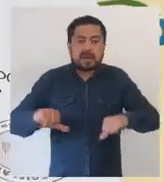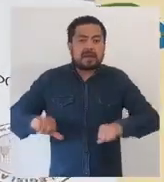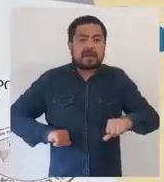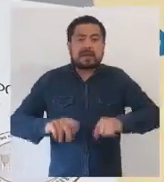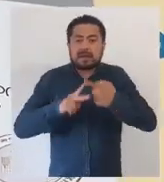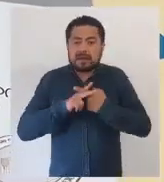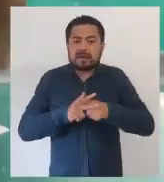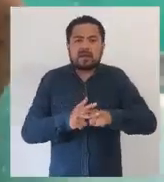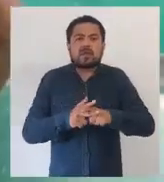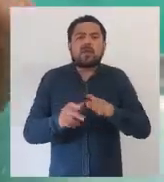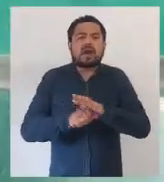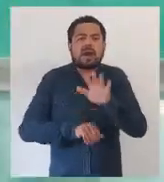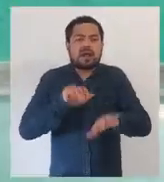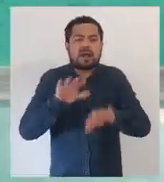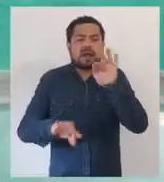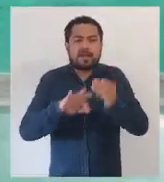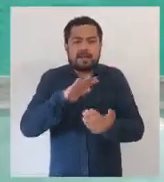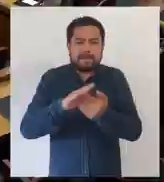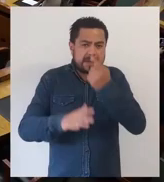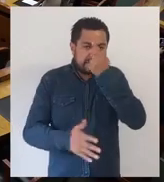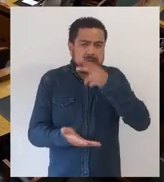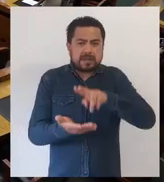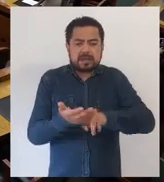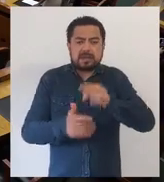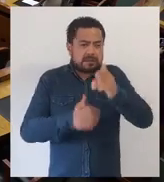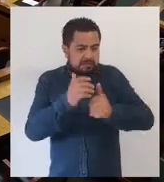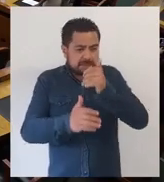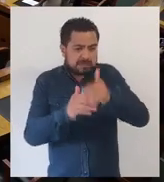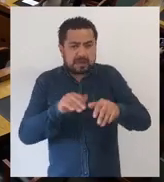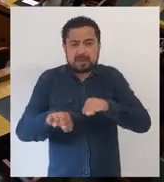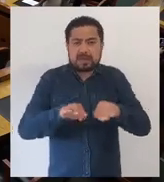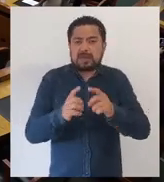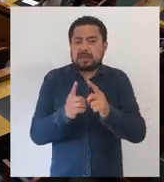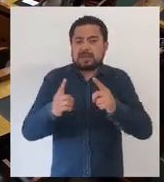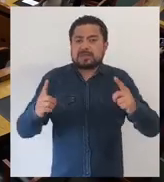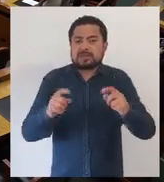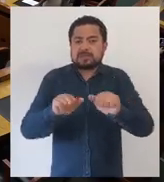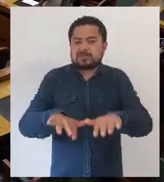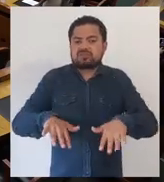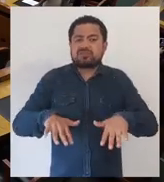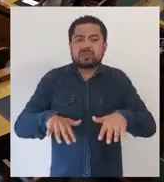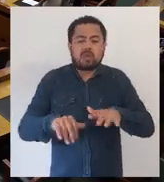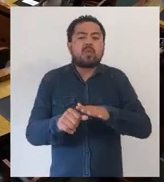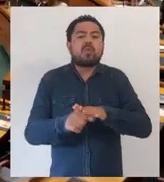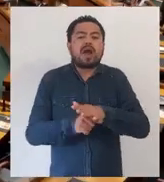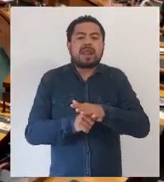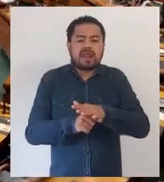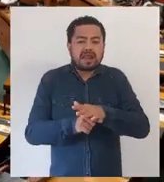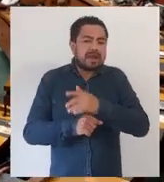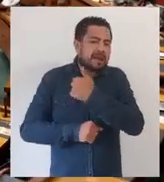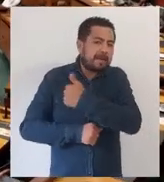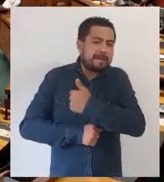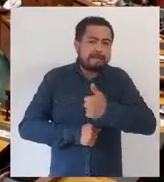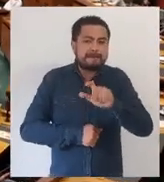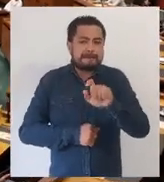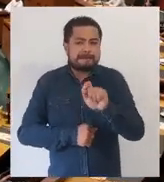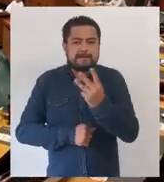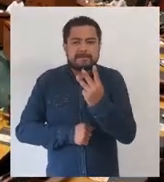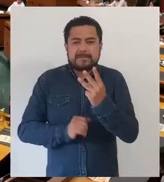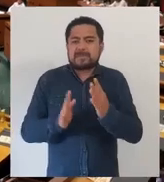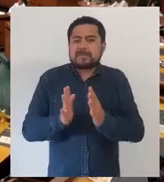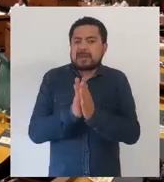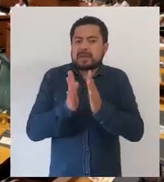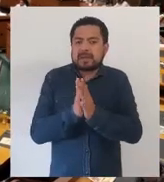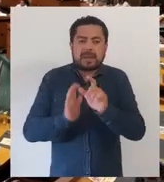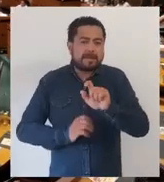Las actividades comenzaron con la elección de la Mesa Directiva, que coordinó los trabajos durante el desarrollo de la sesión, en la que intervinieron 23